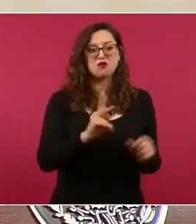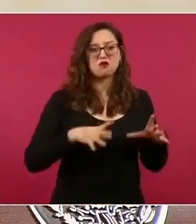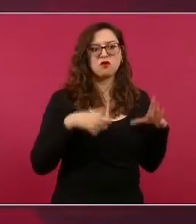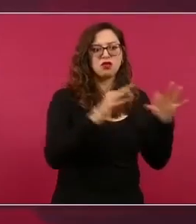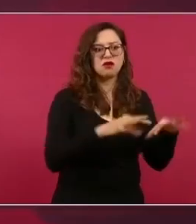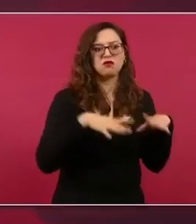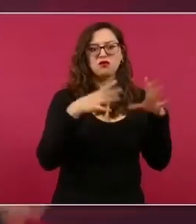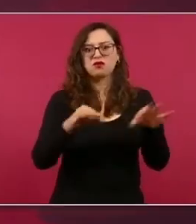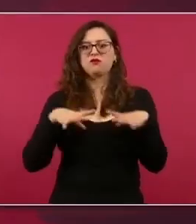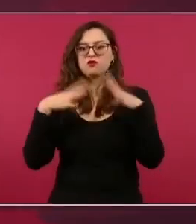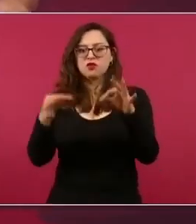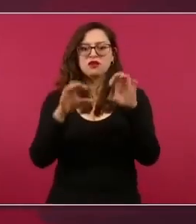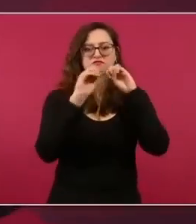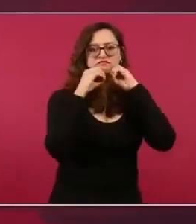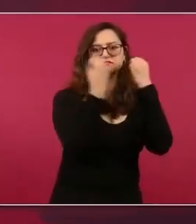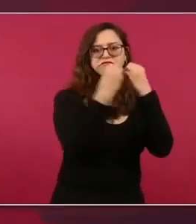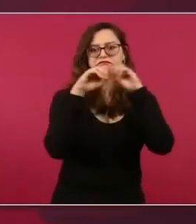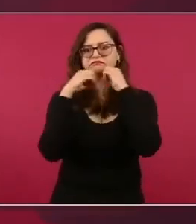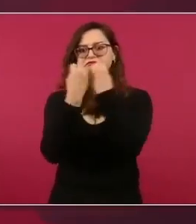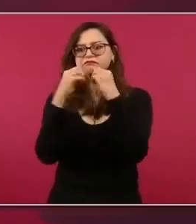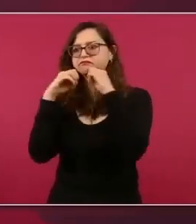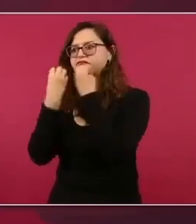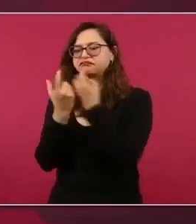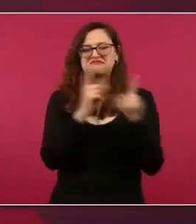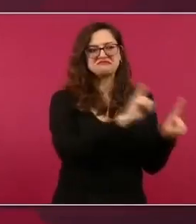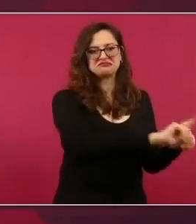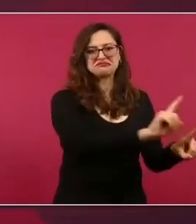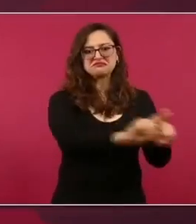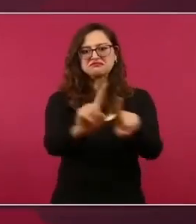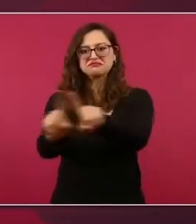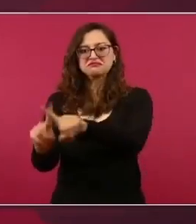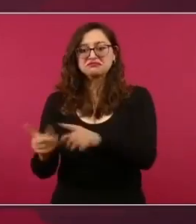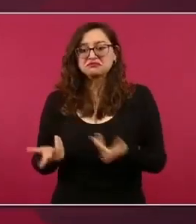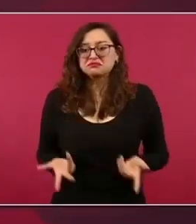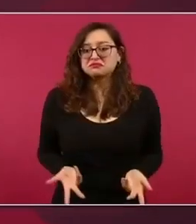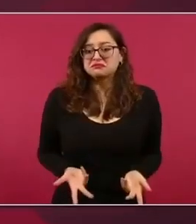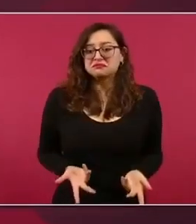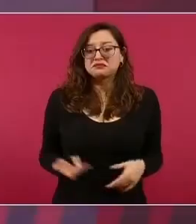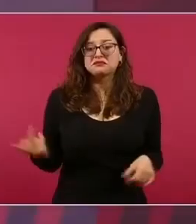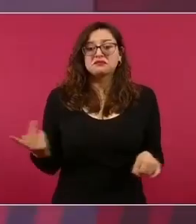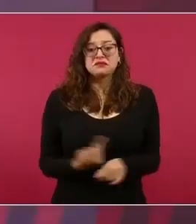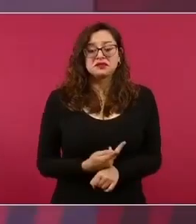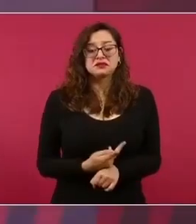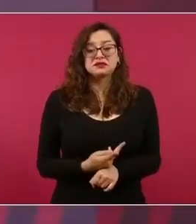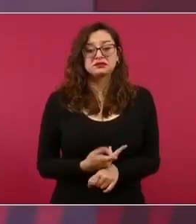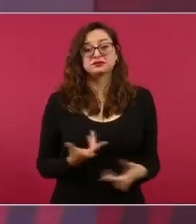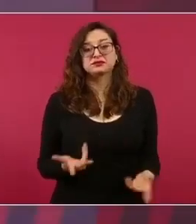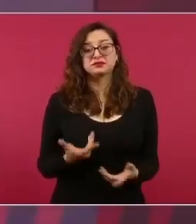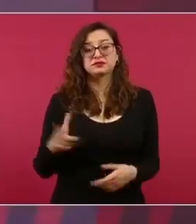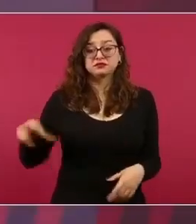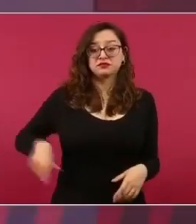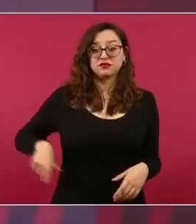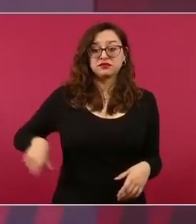Y parte de la política de la oligarquía que dominaba